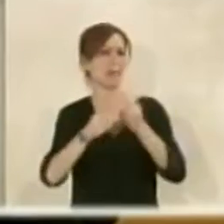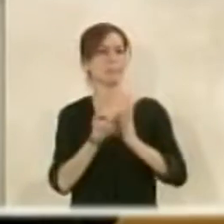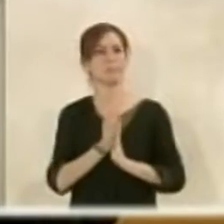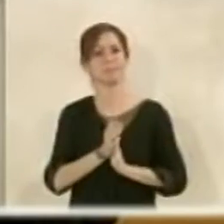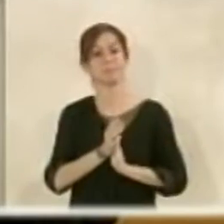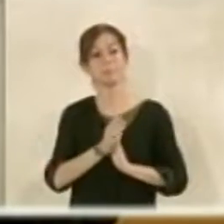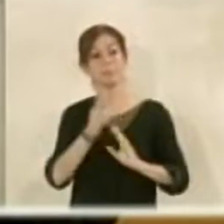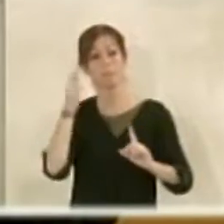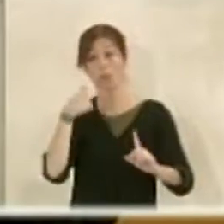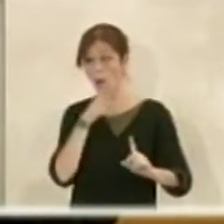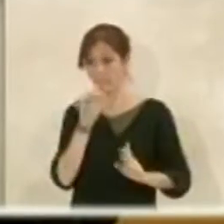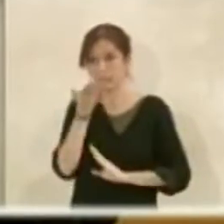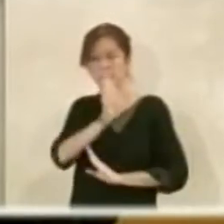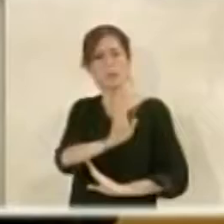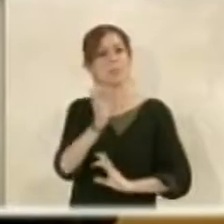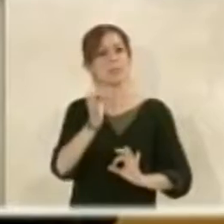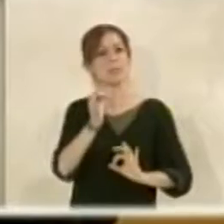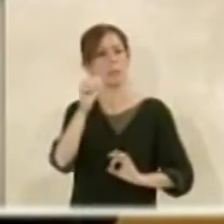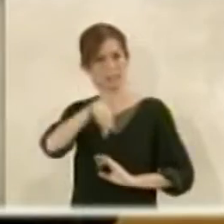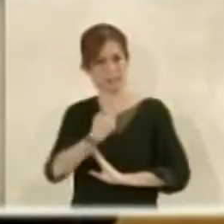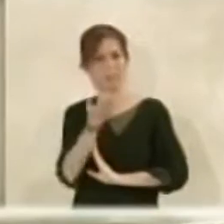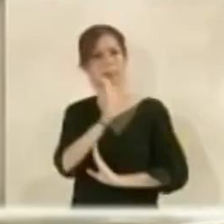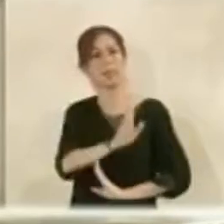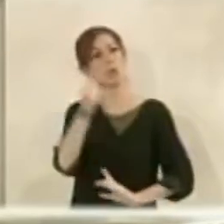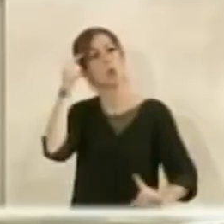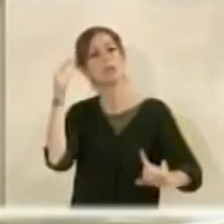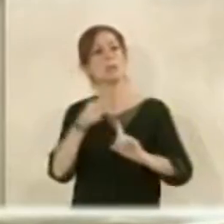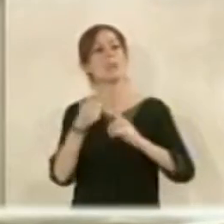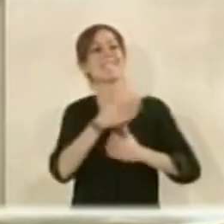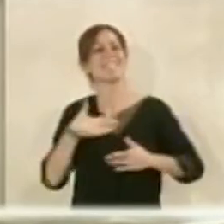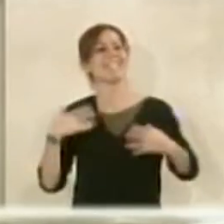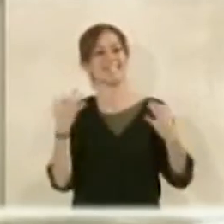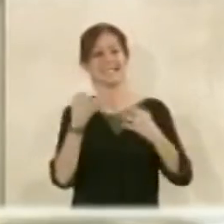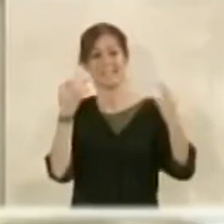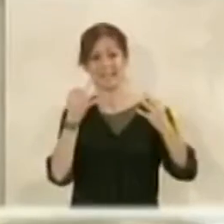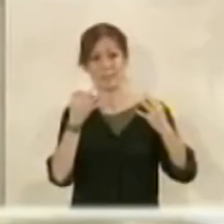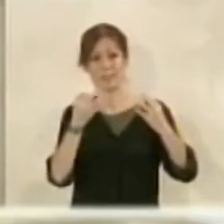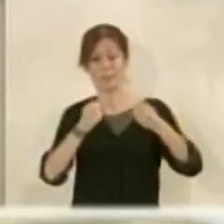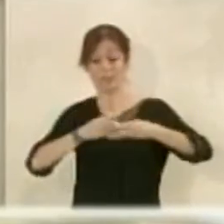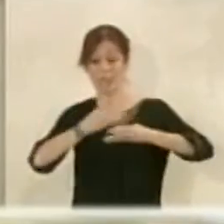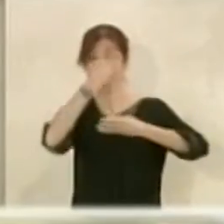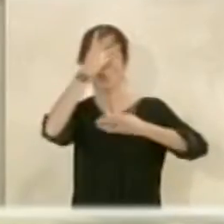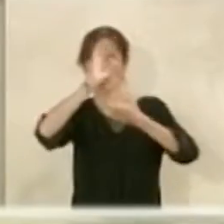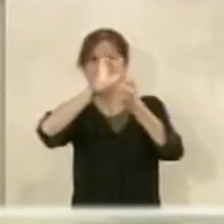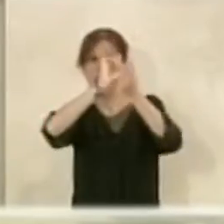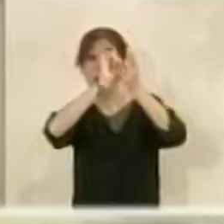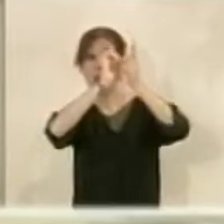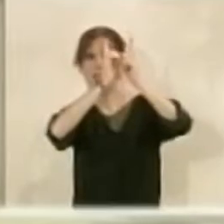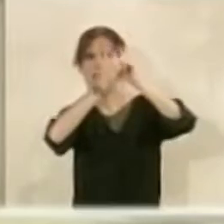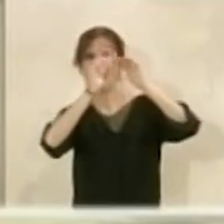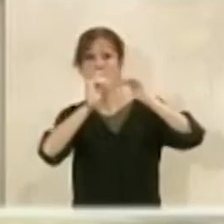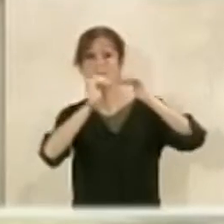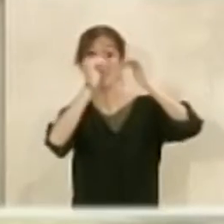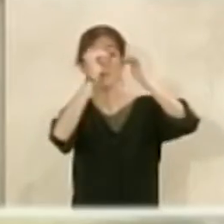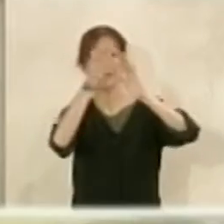pretende? ¿Qué es lo que traemos hoy aquí? Se trae aquí. Se pretende cambiar la recalificación y llevarlo a un